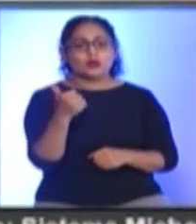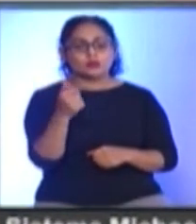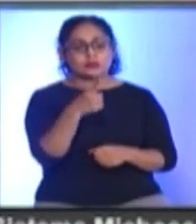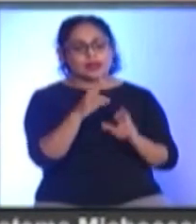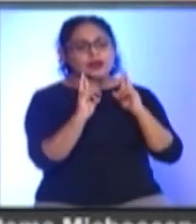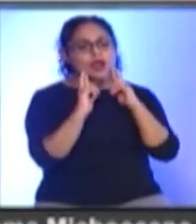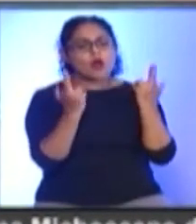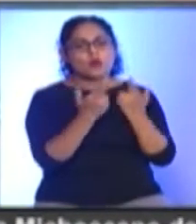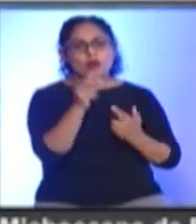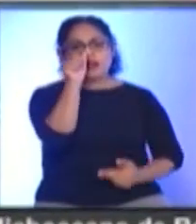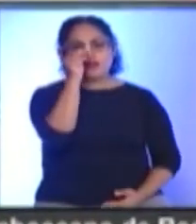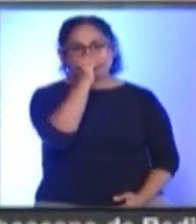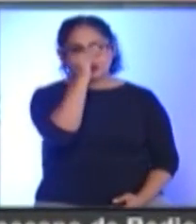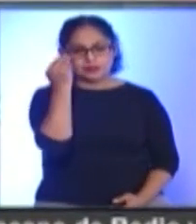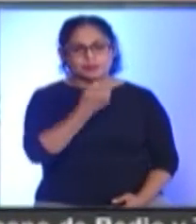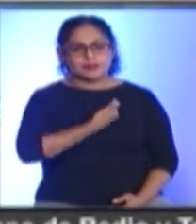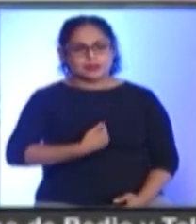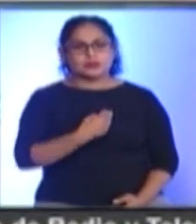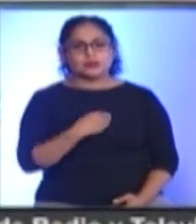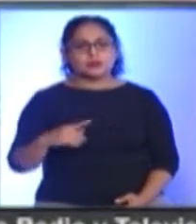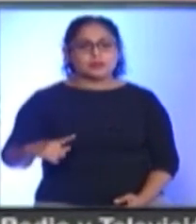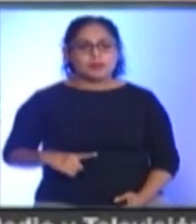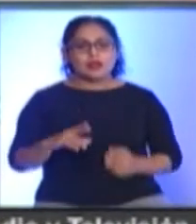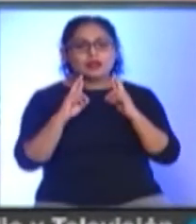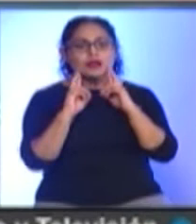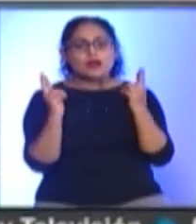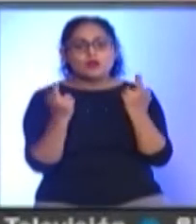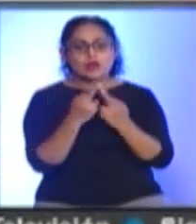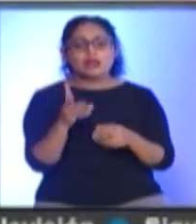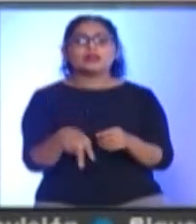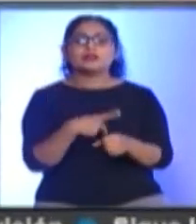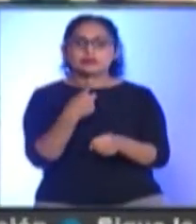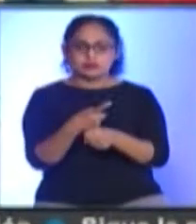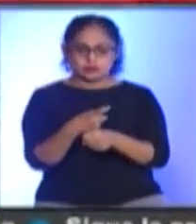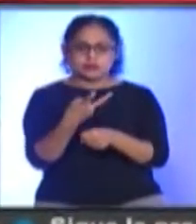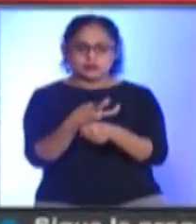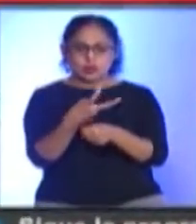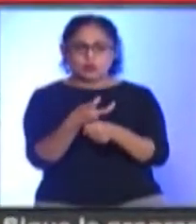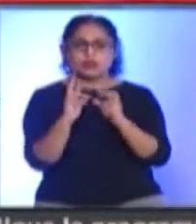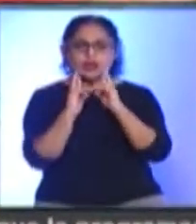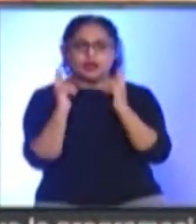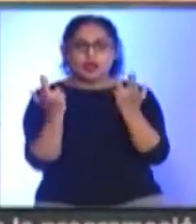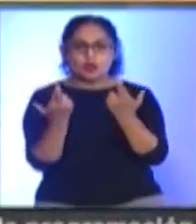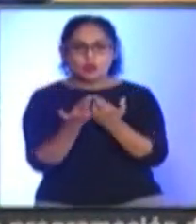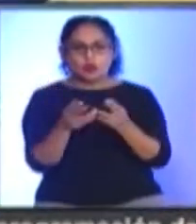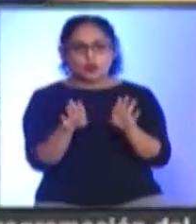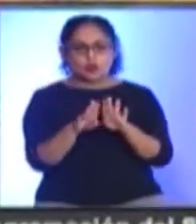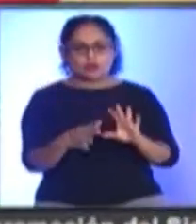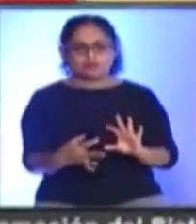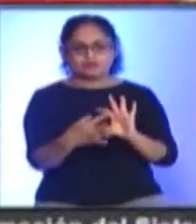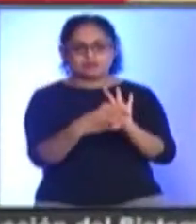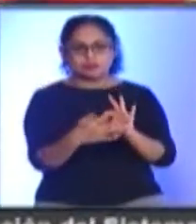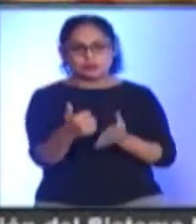reunión Con el presidente De Morelia Alfonso Martínez Y esta semana La segunda En donde se logró Concretar la vinculación Entre ciudadanos Y gobierno